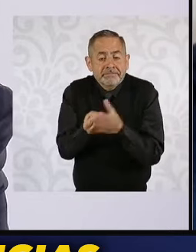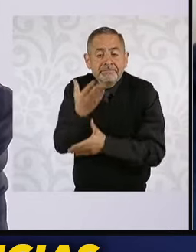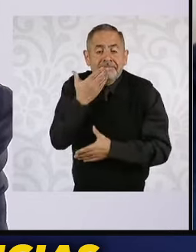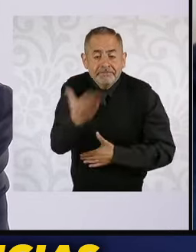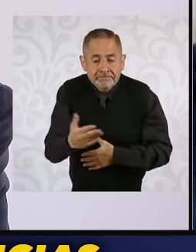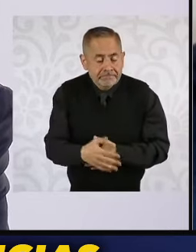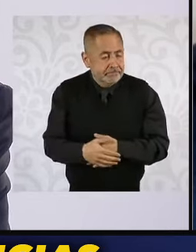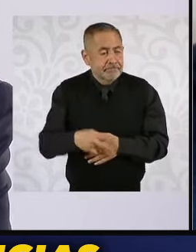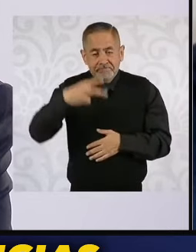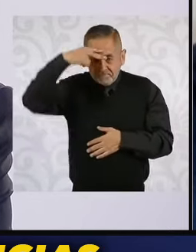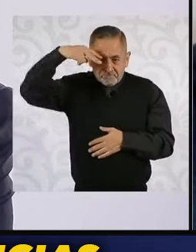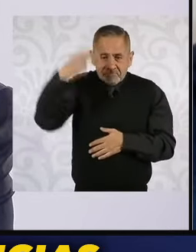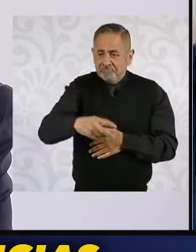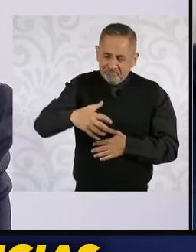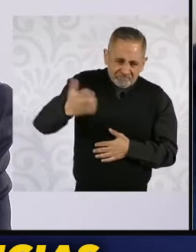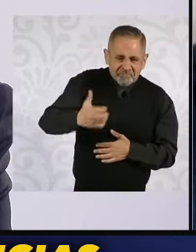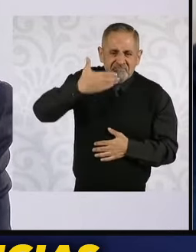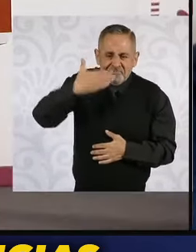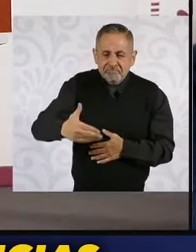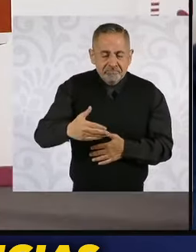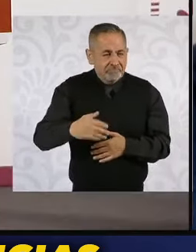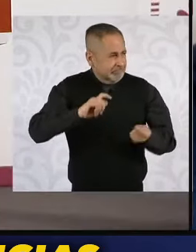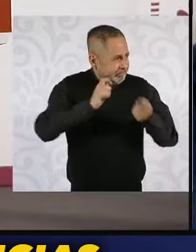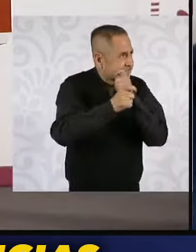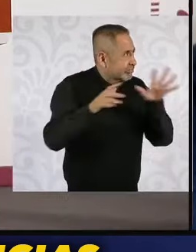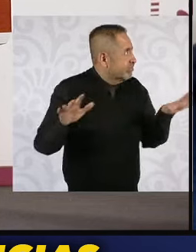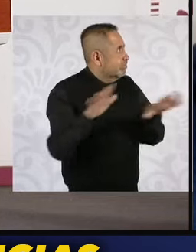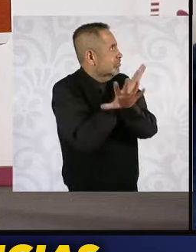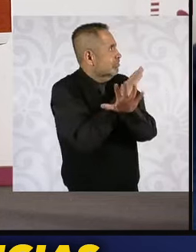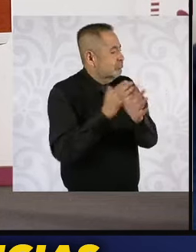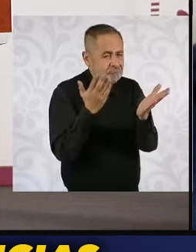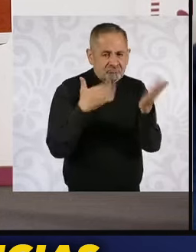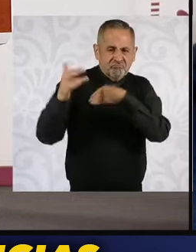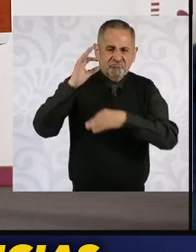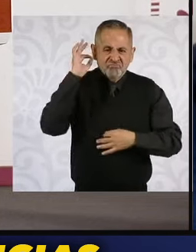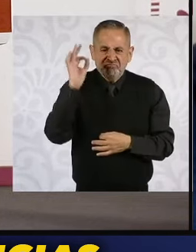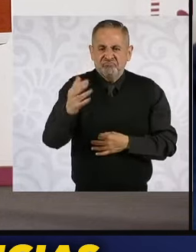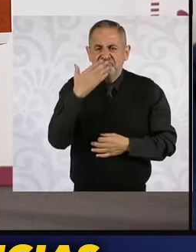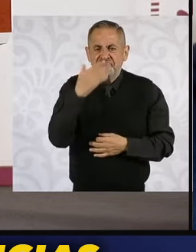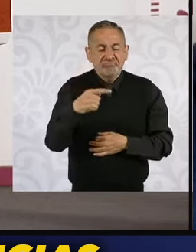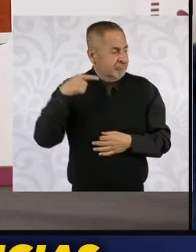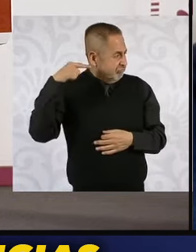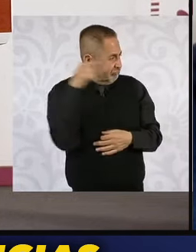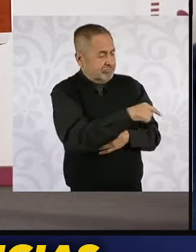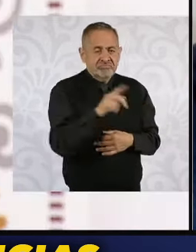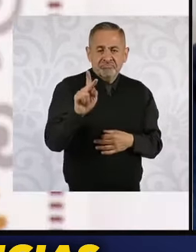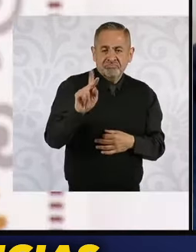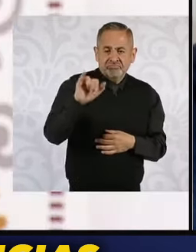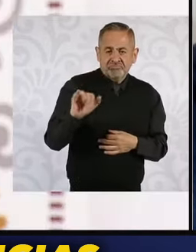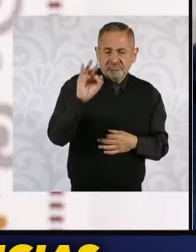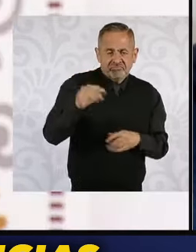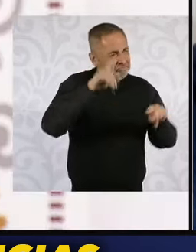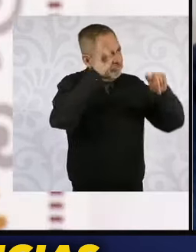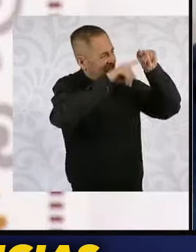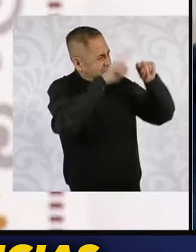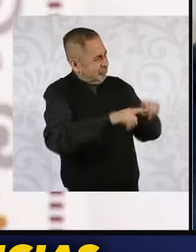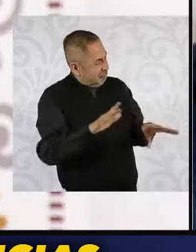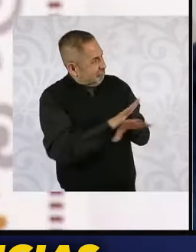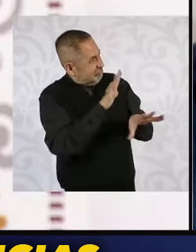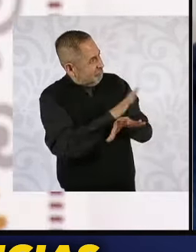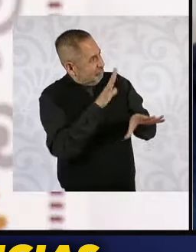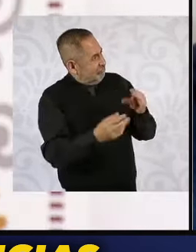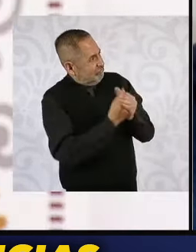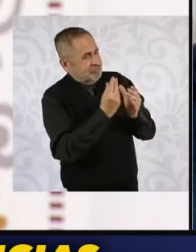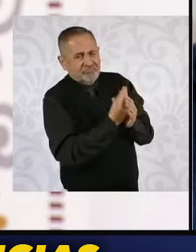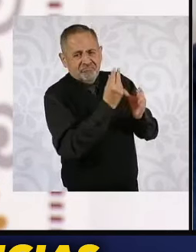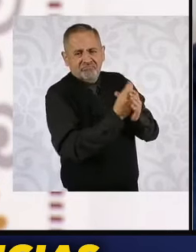México va a hacer bien este proceso, vamos a tener éxito, se va a renovar el Poder Judicial. Y concluyo diciendo lo siguiente.